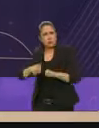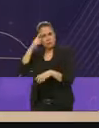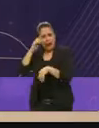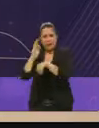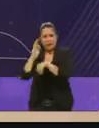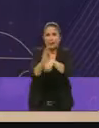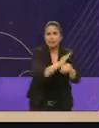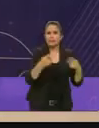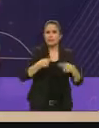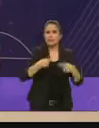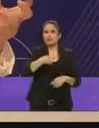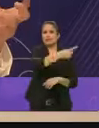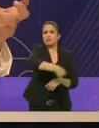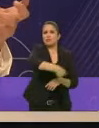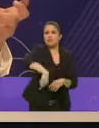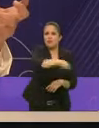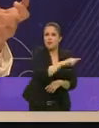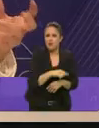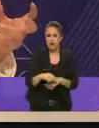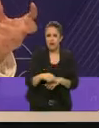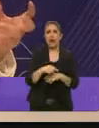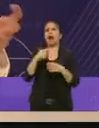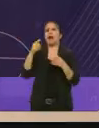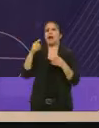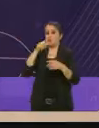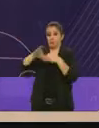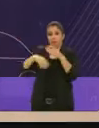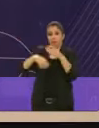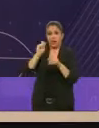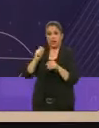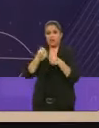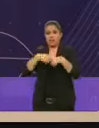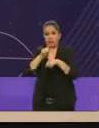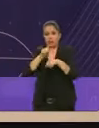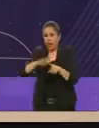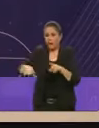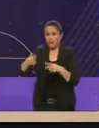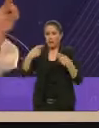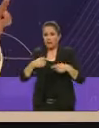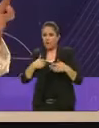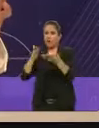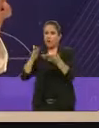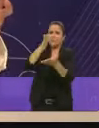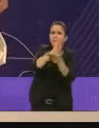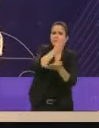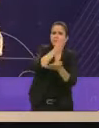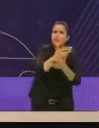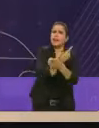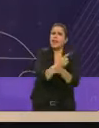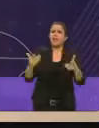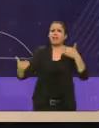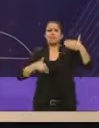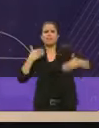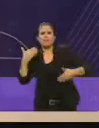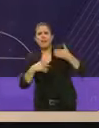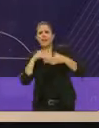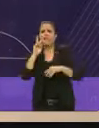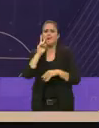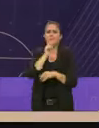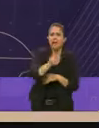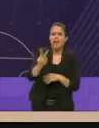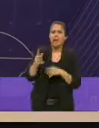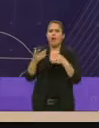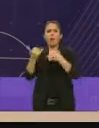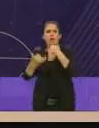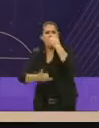recogen lo mejor del urbanismo social y son calificadas muy bien, muy bien evaluadas a nivel